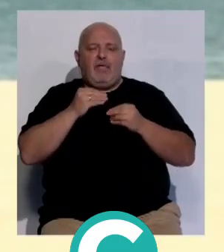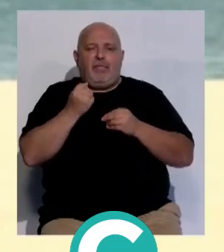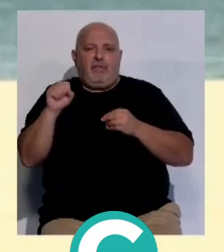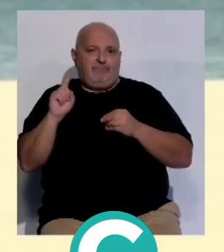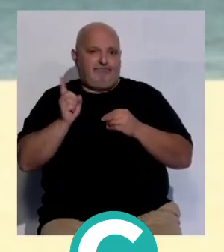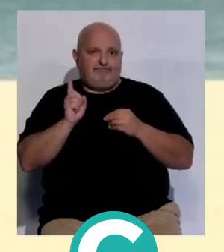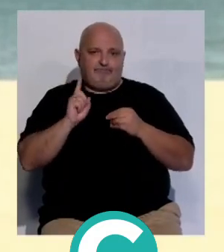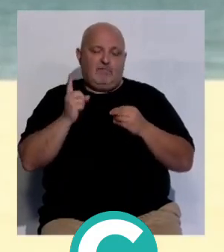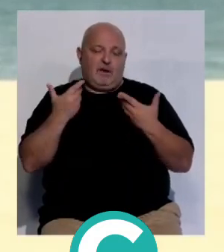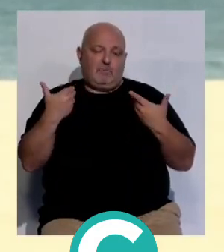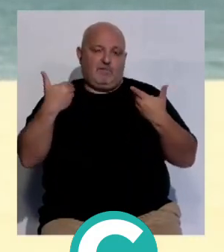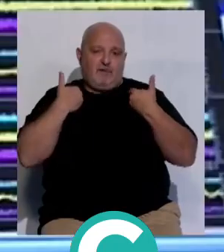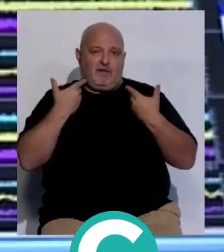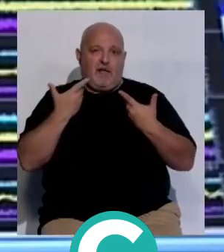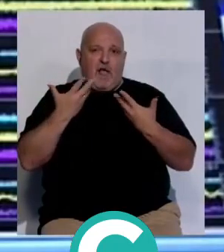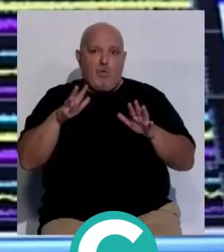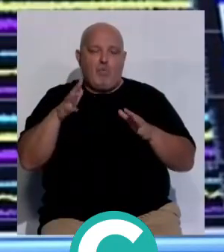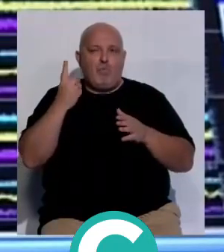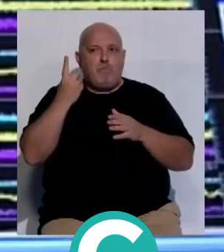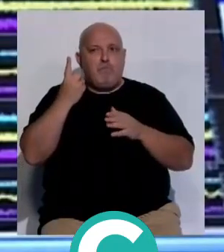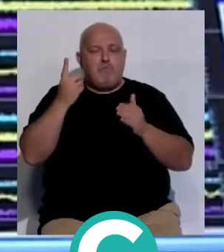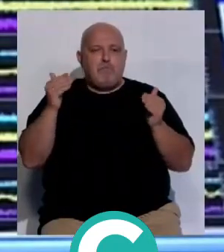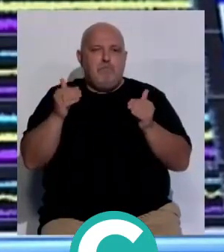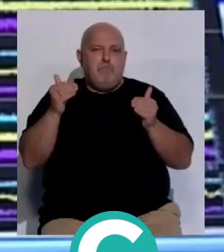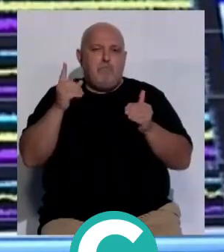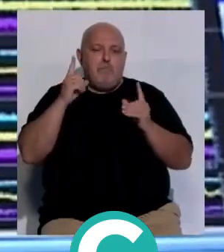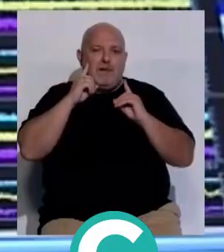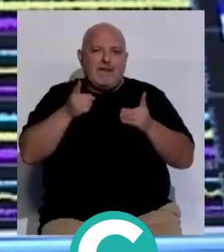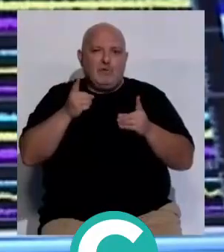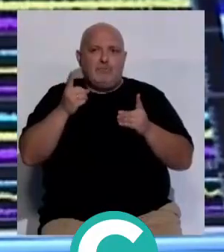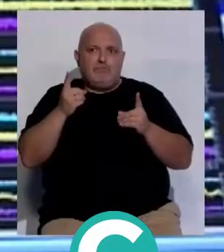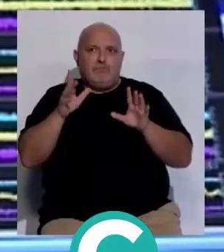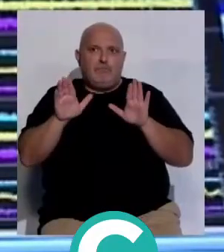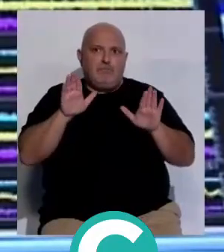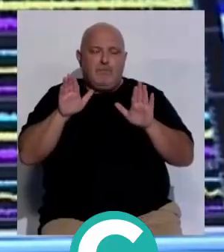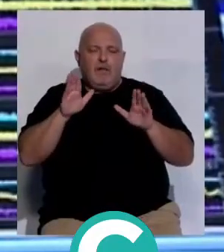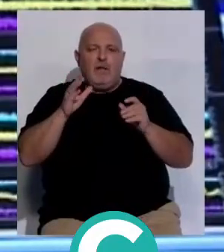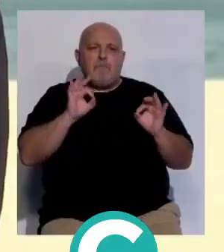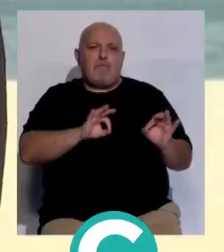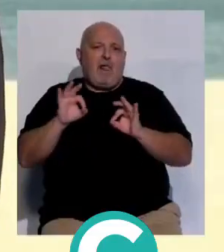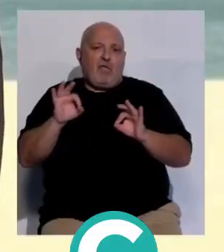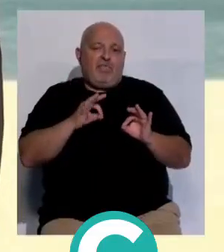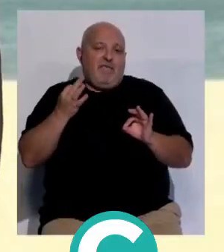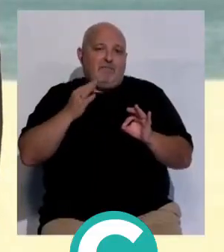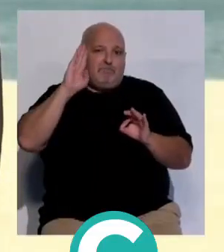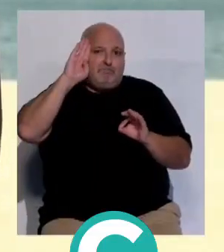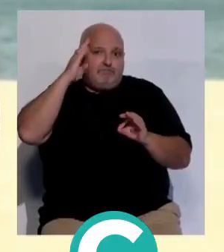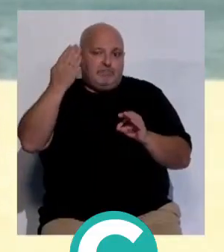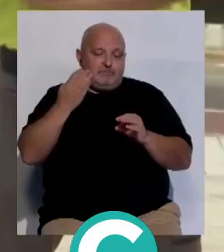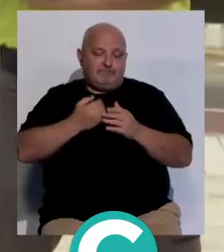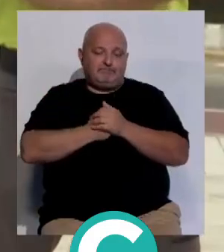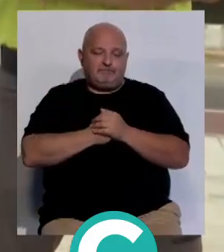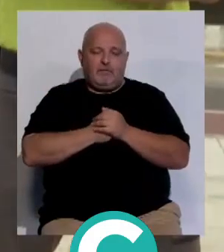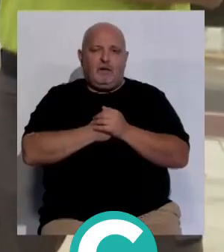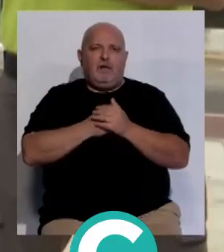no haber afrontado aunque sea este riesgo moderado y estar preparado para un riego de maremoto